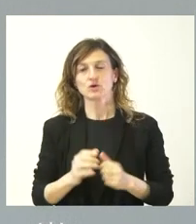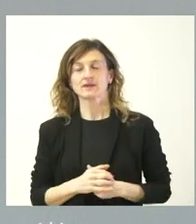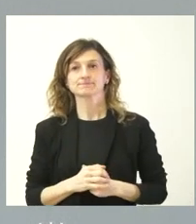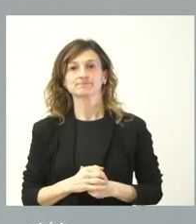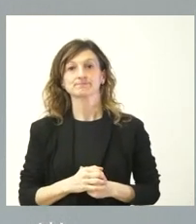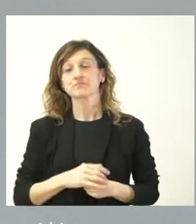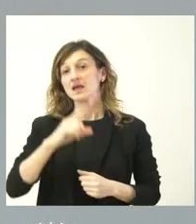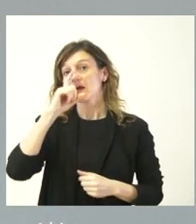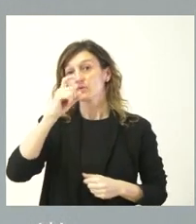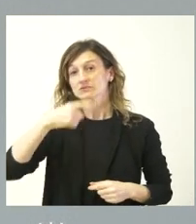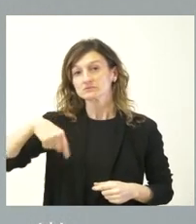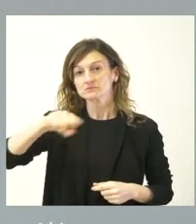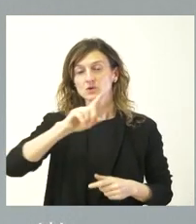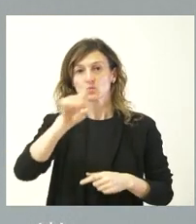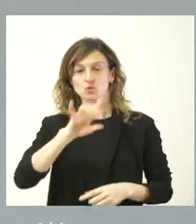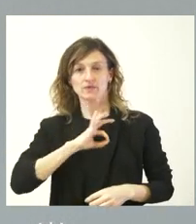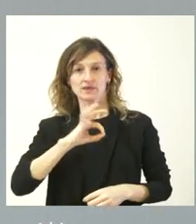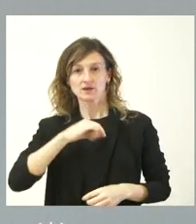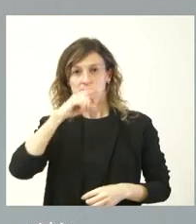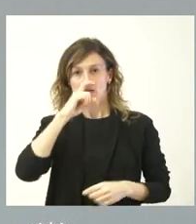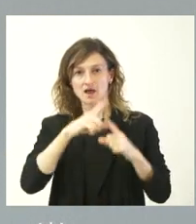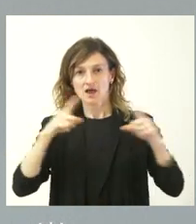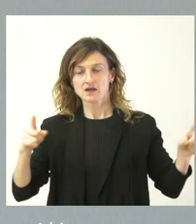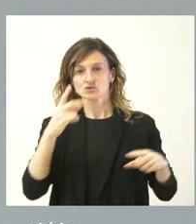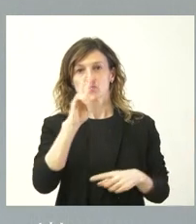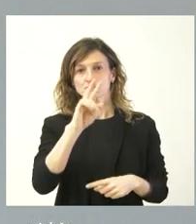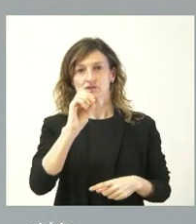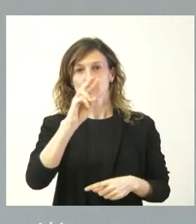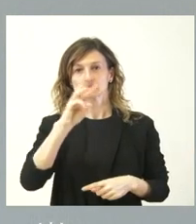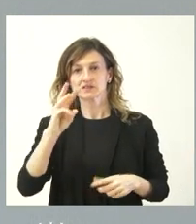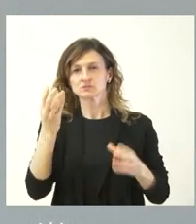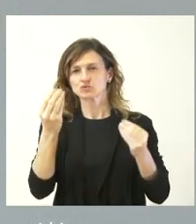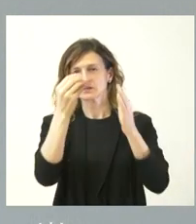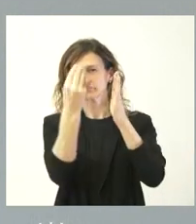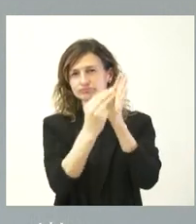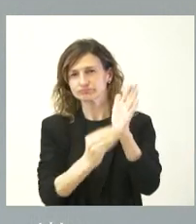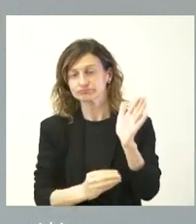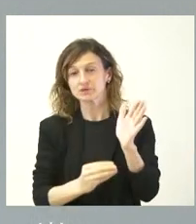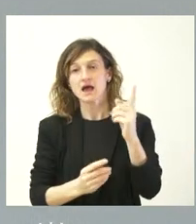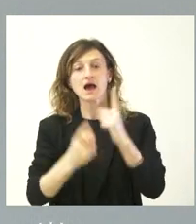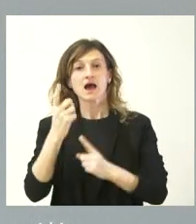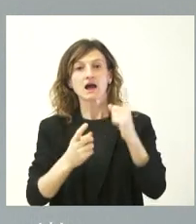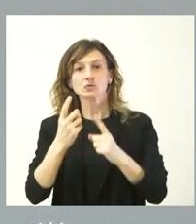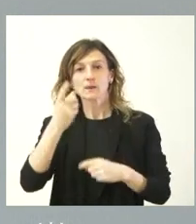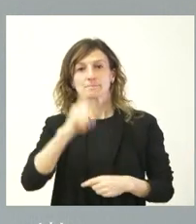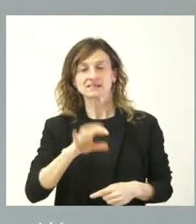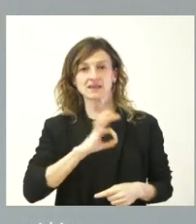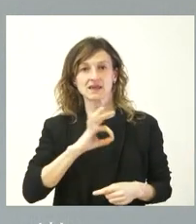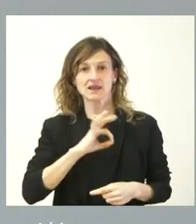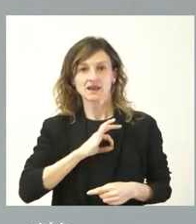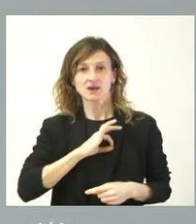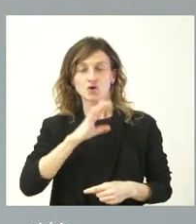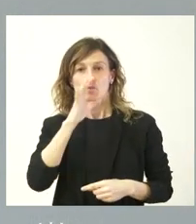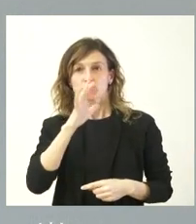Como recordarán ustedes el 1 de enero de este año 2023 incorporamos muchas algunas entraron a lo largo del mes de enero porque se